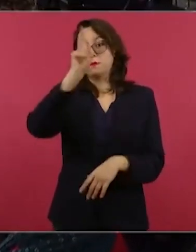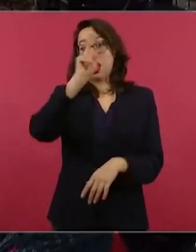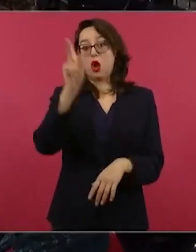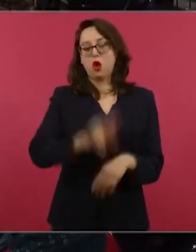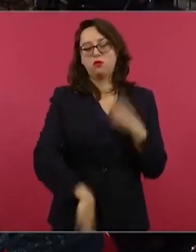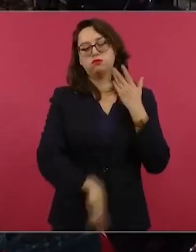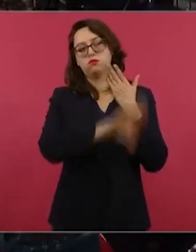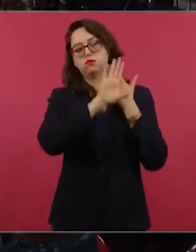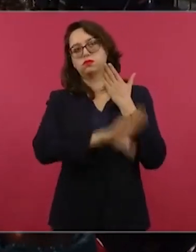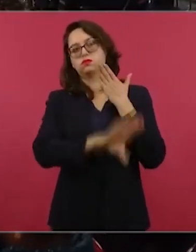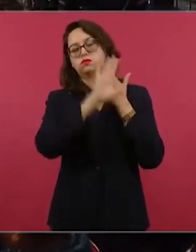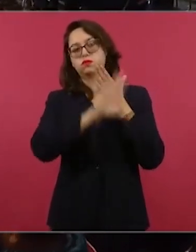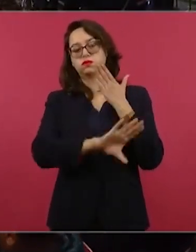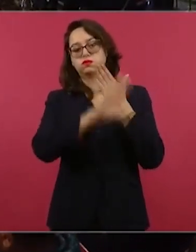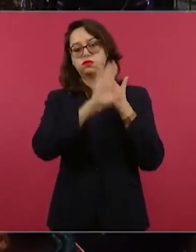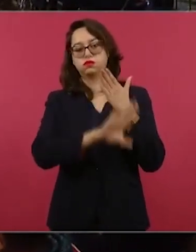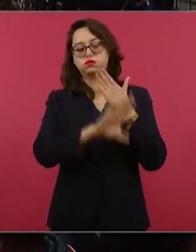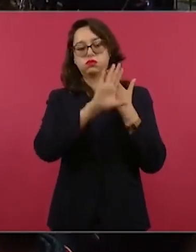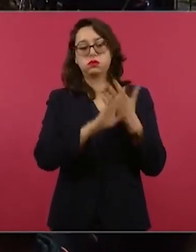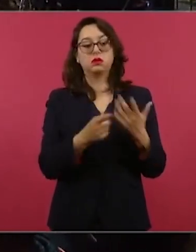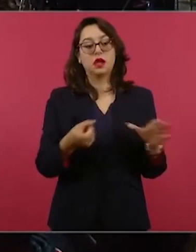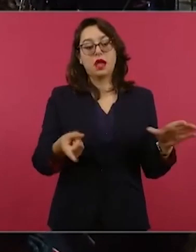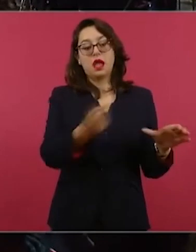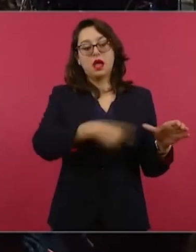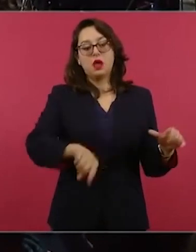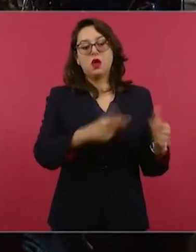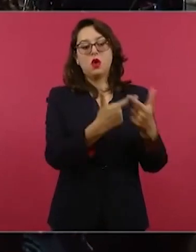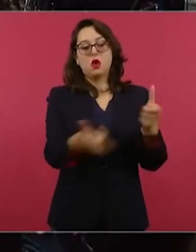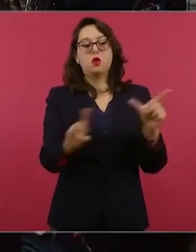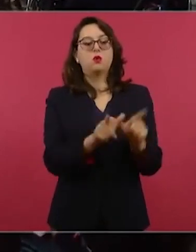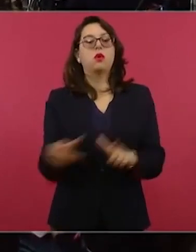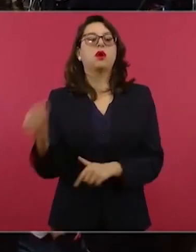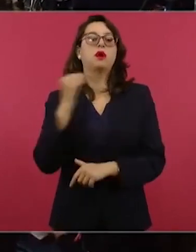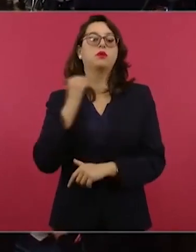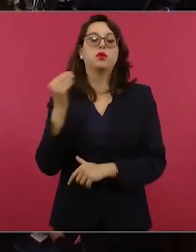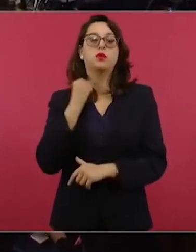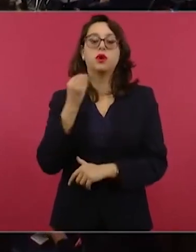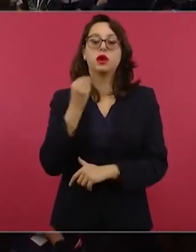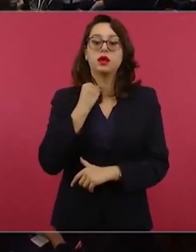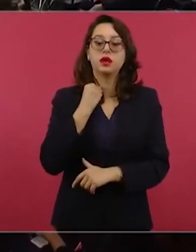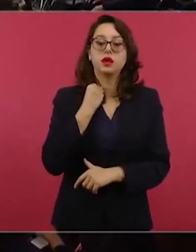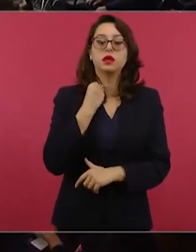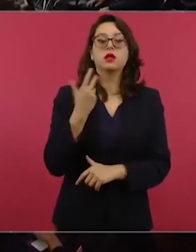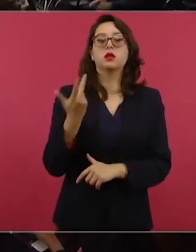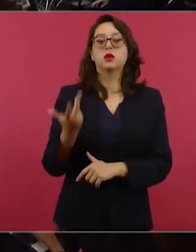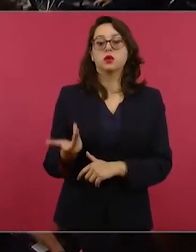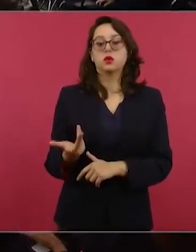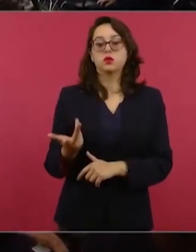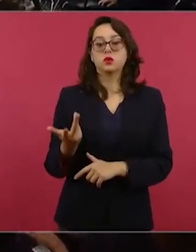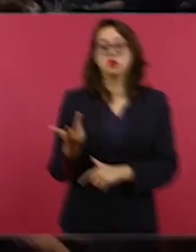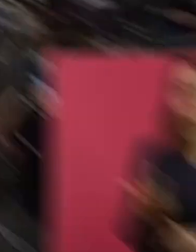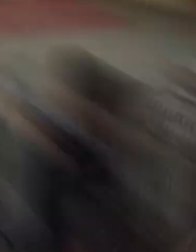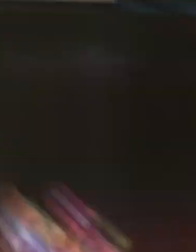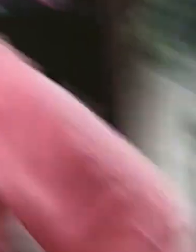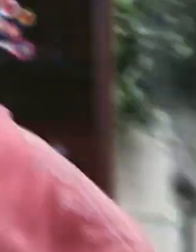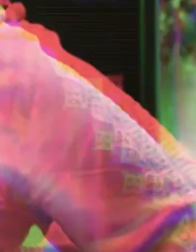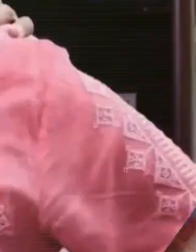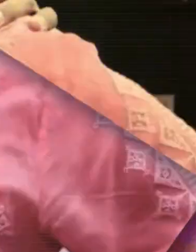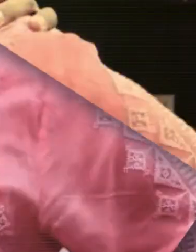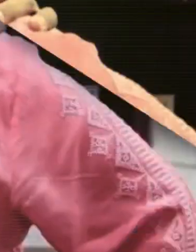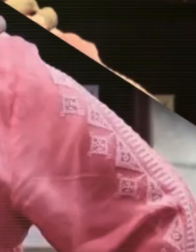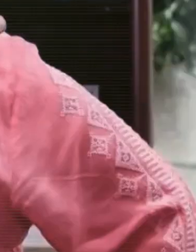abogado del bloque conservador.